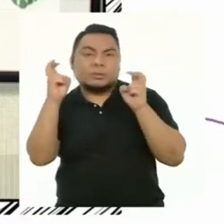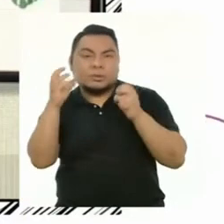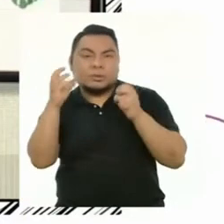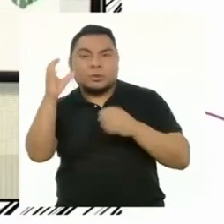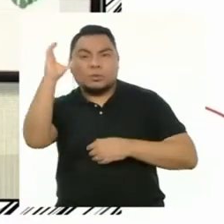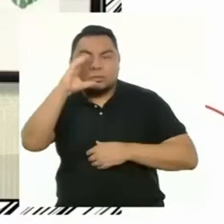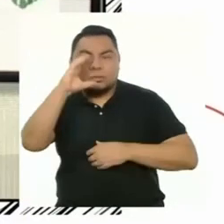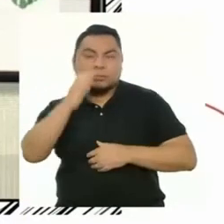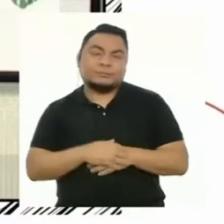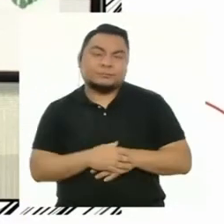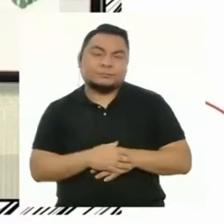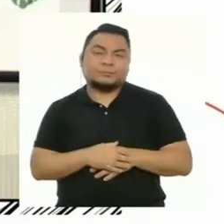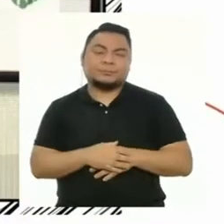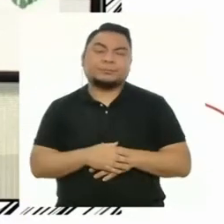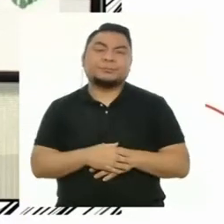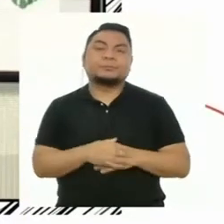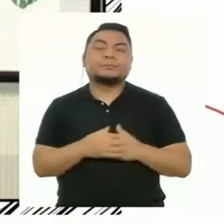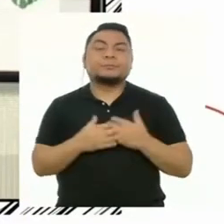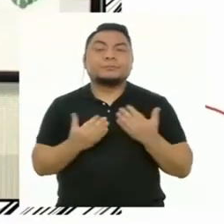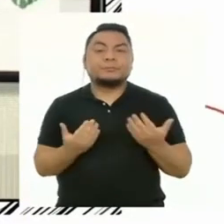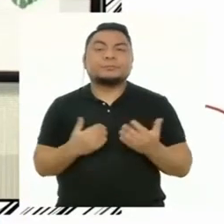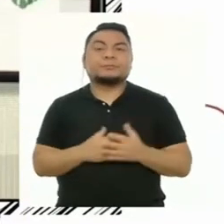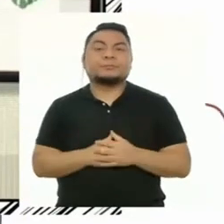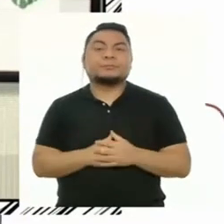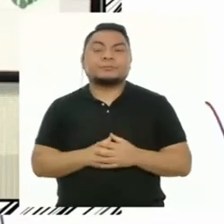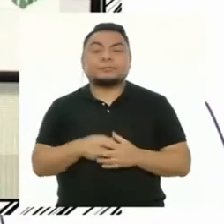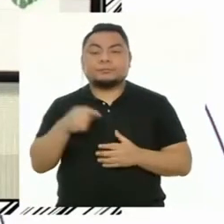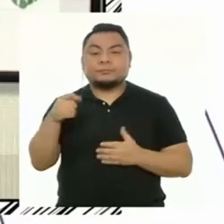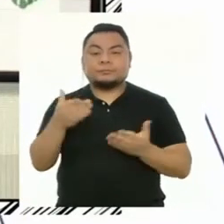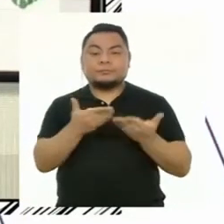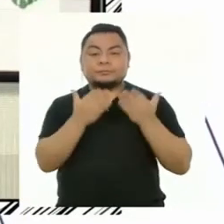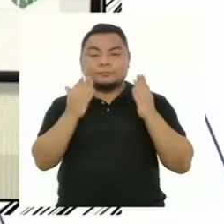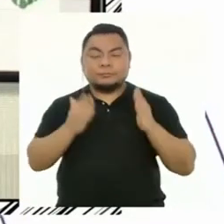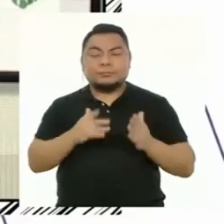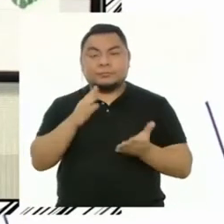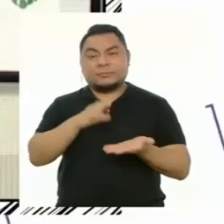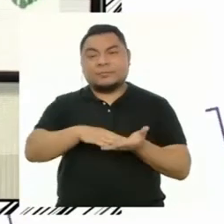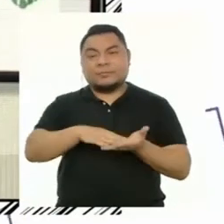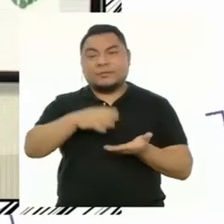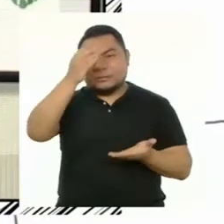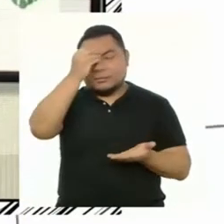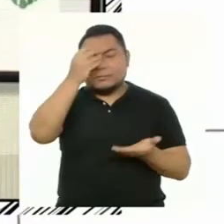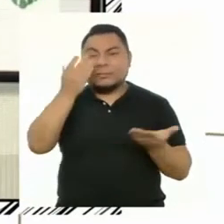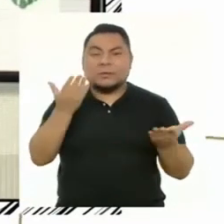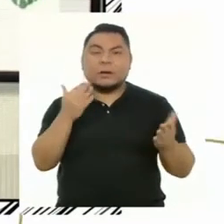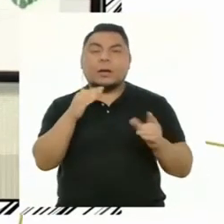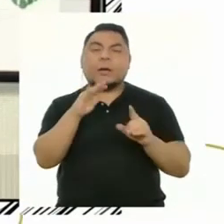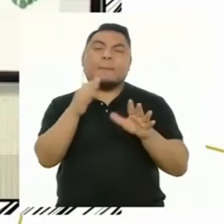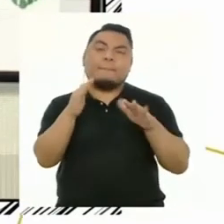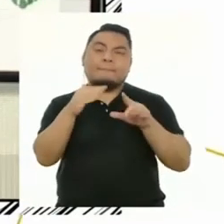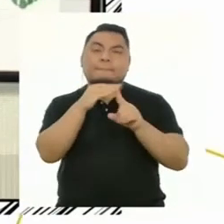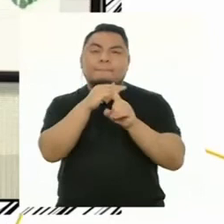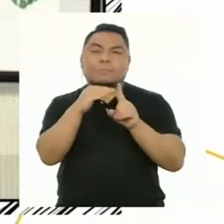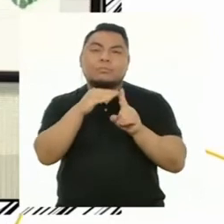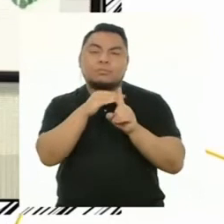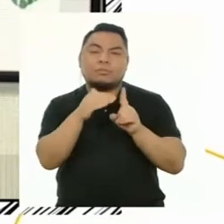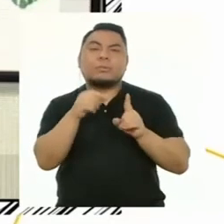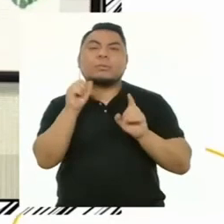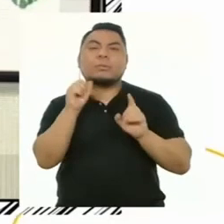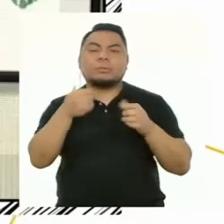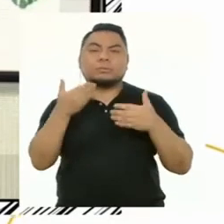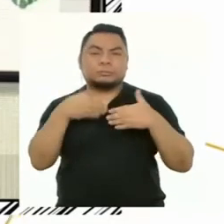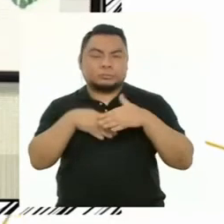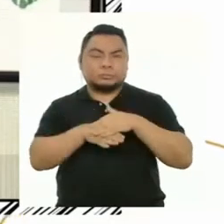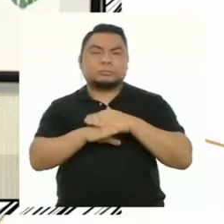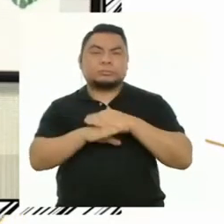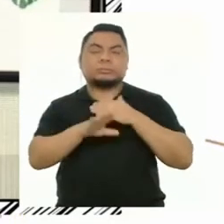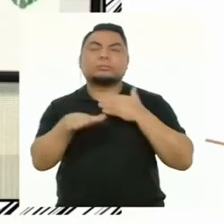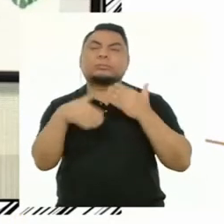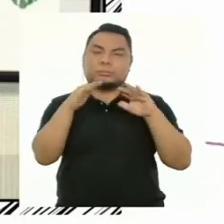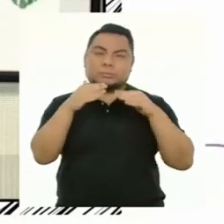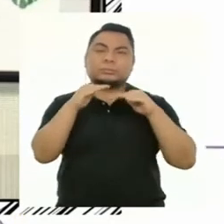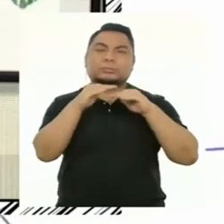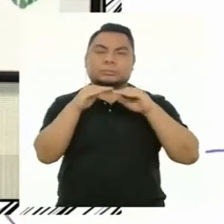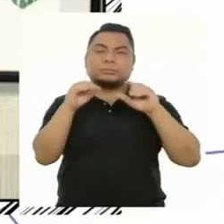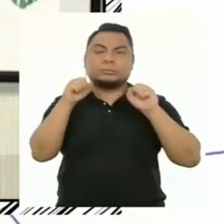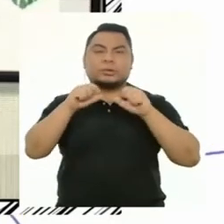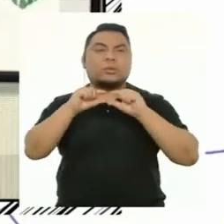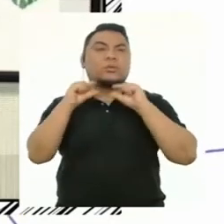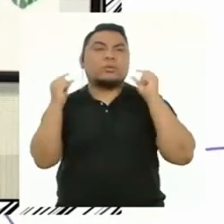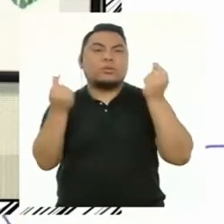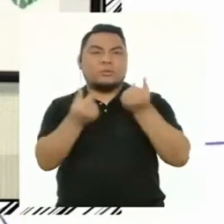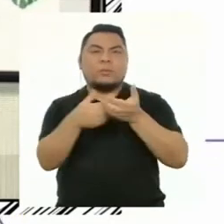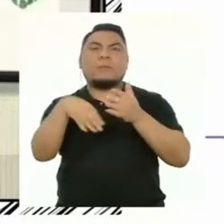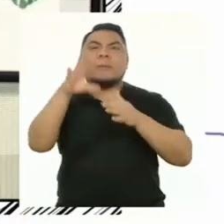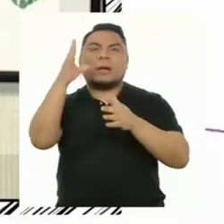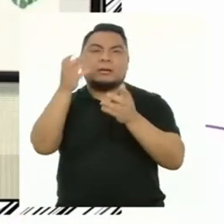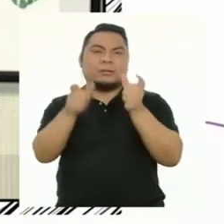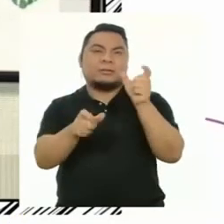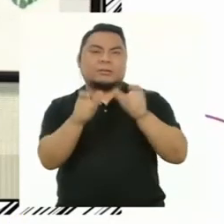conocimiento. El estudiante con aprendizaje moderado se encuentra dentro de la promedia del